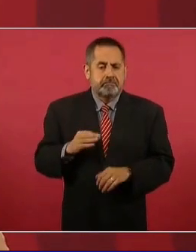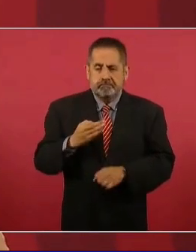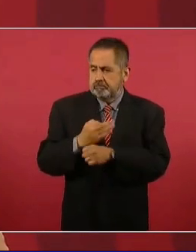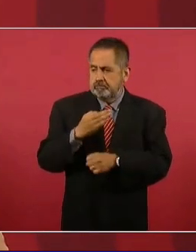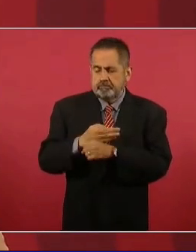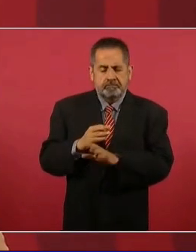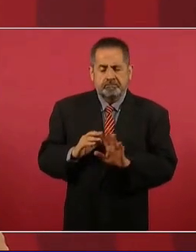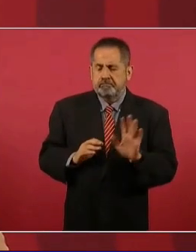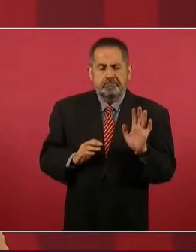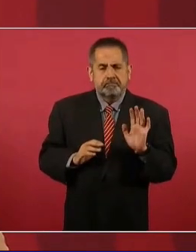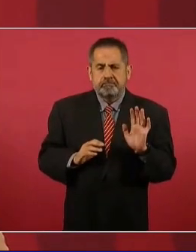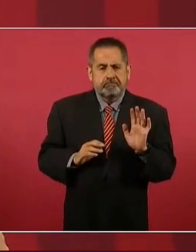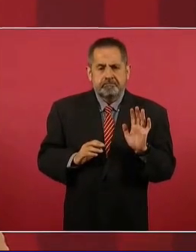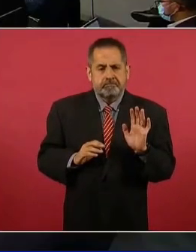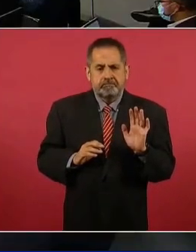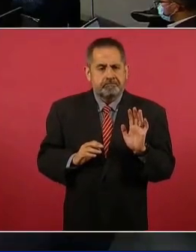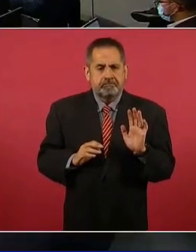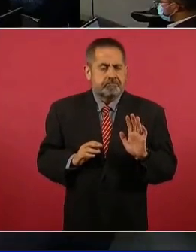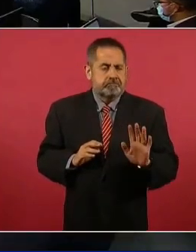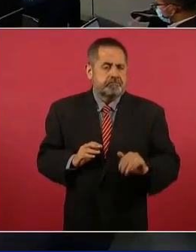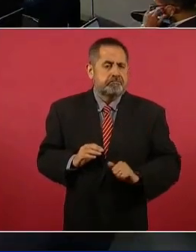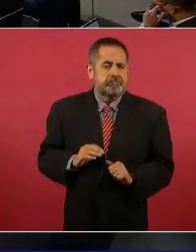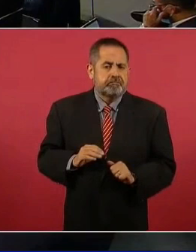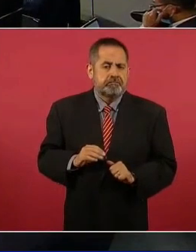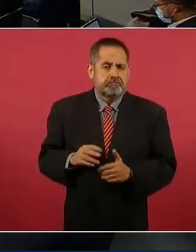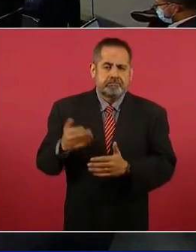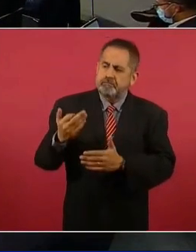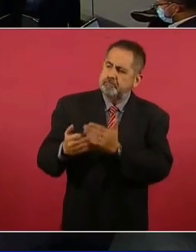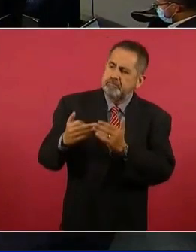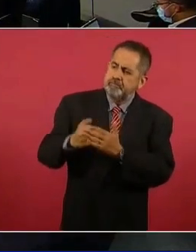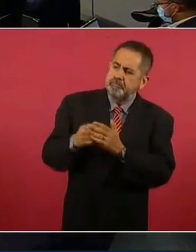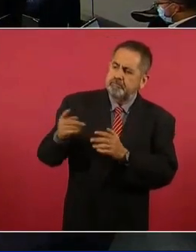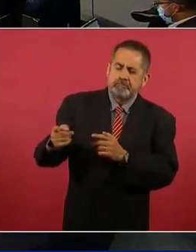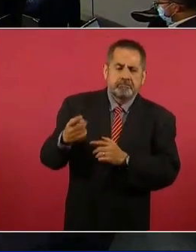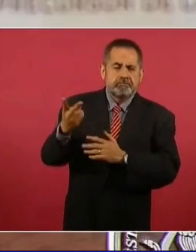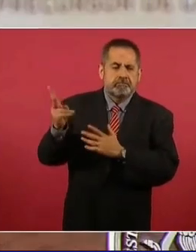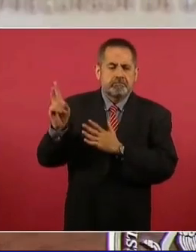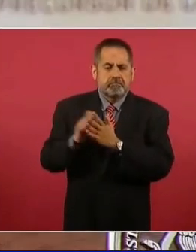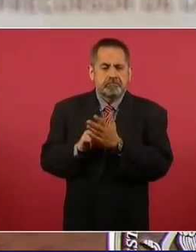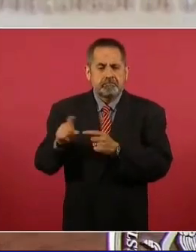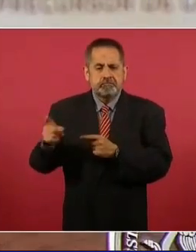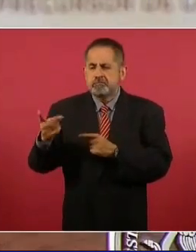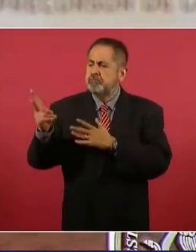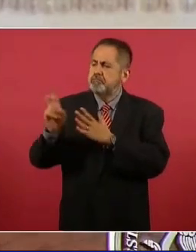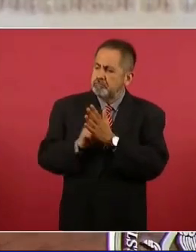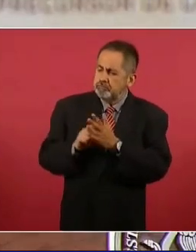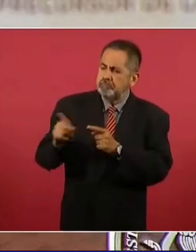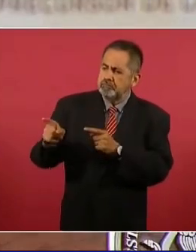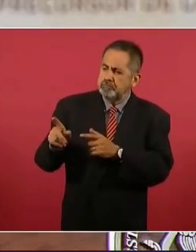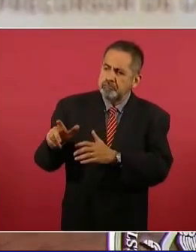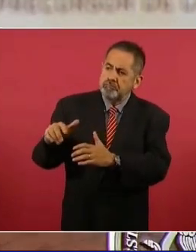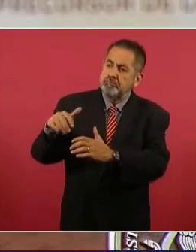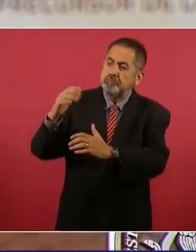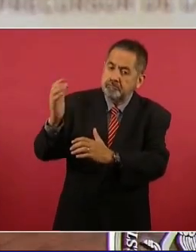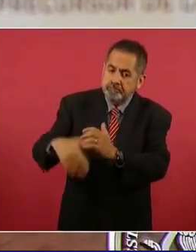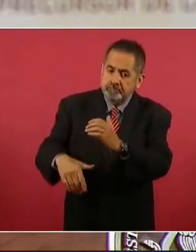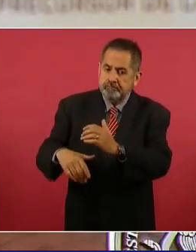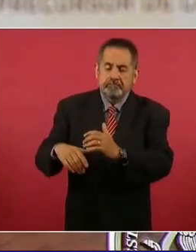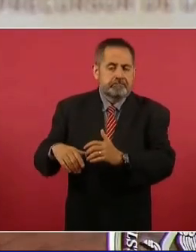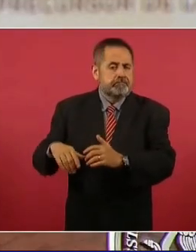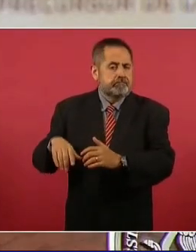le faltan dos meses para